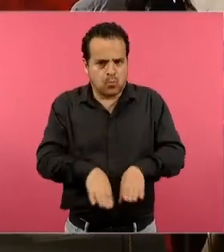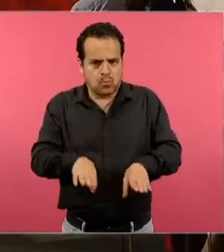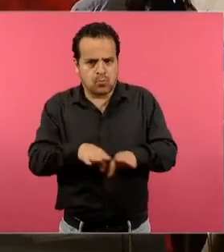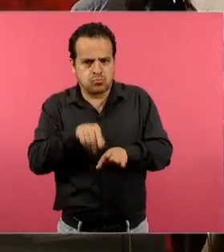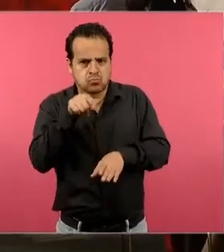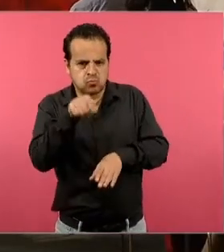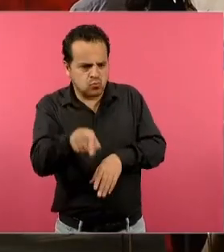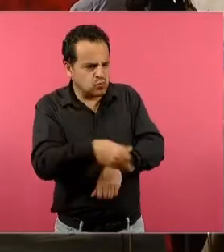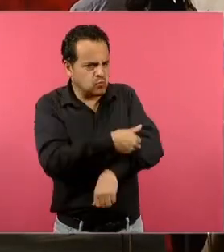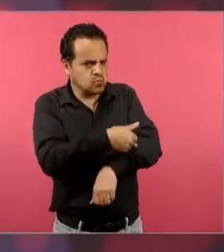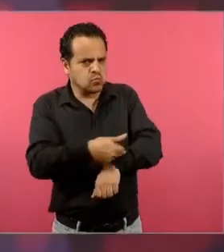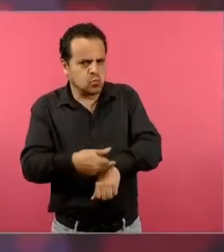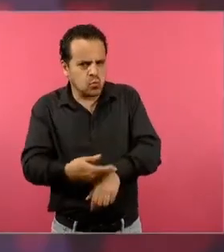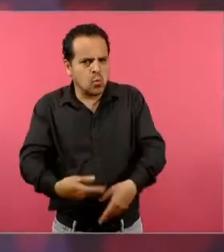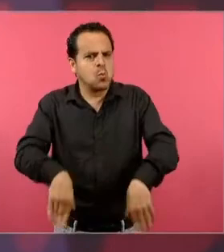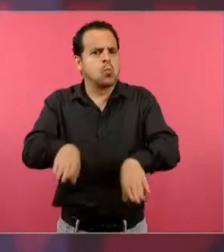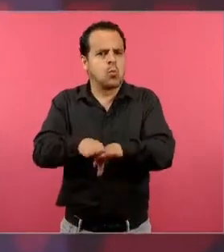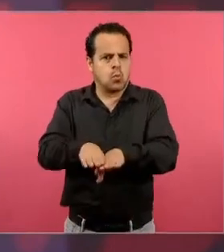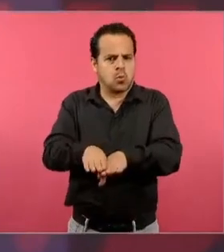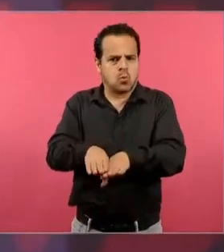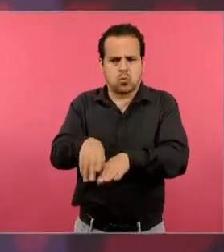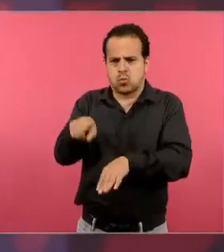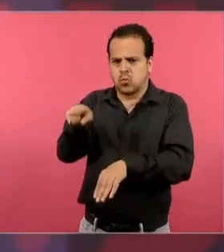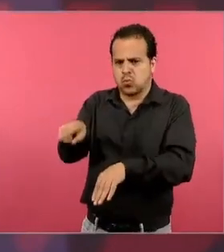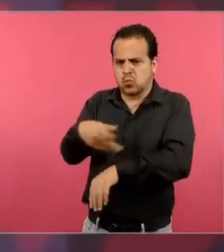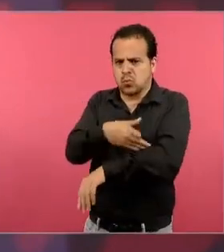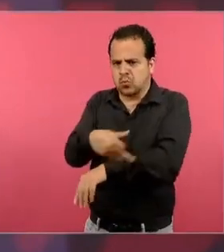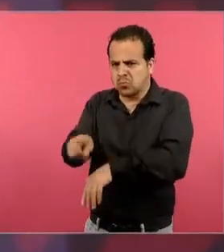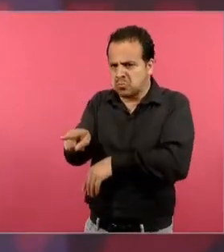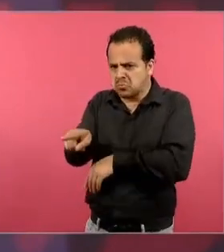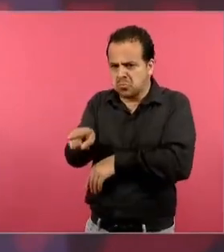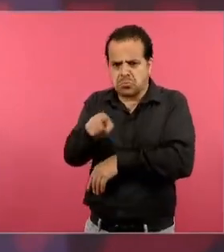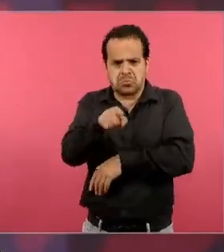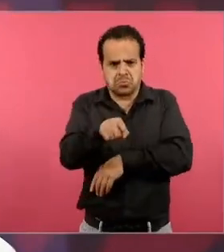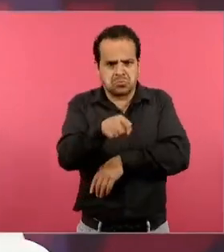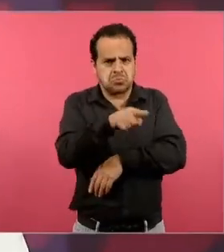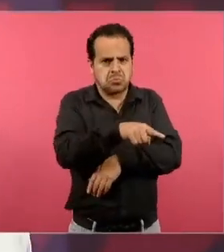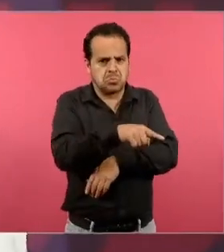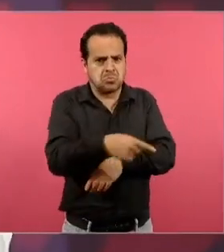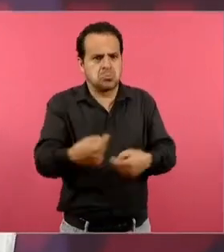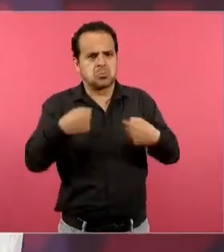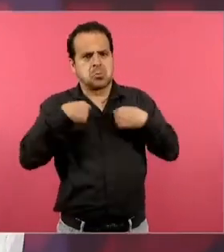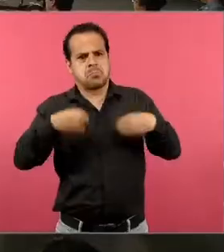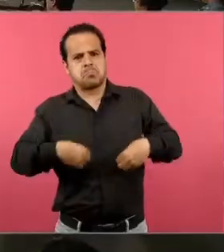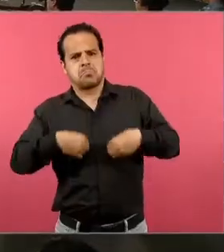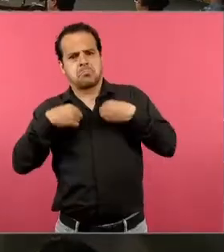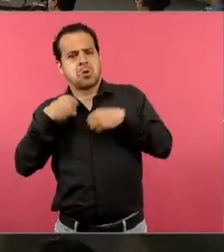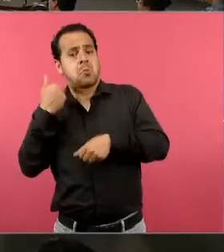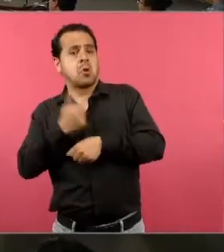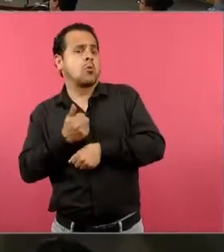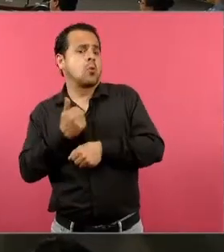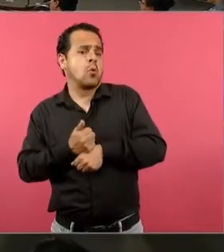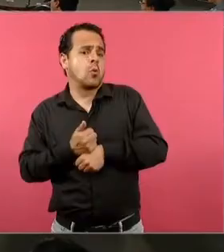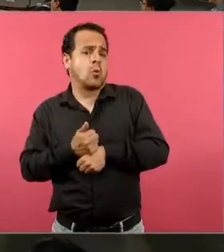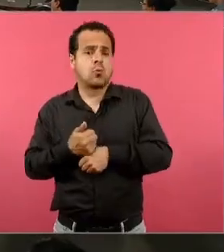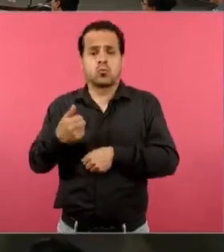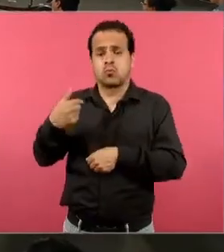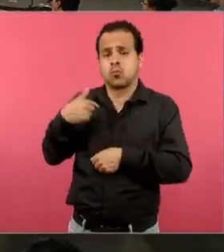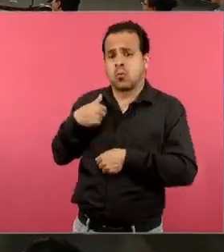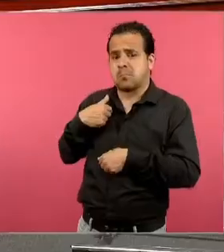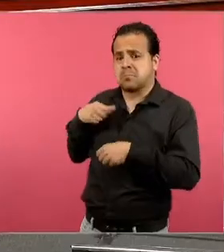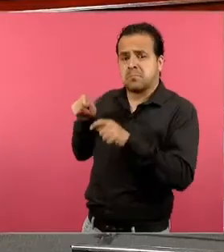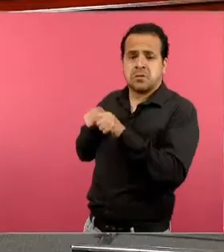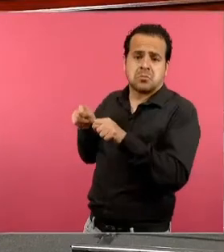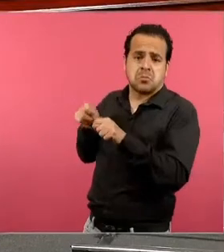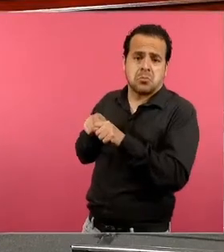y aquí en mi familia está mi abuelo, mi abuela, mi tío, mi tía, mi mamá, mi papá y yo. Ah, pero nosotros nada más, yo solo